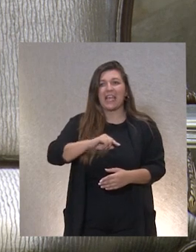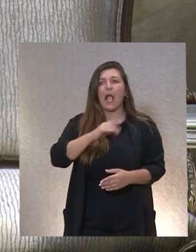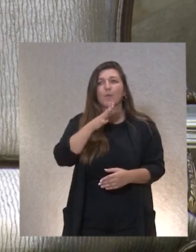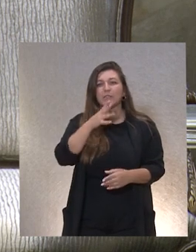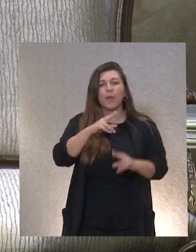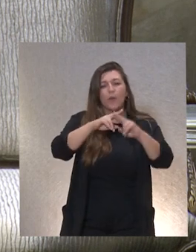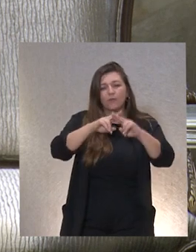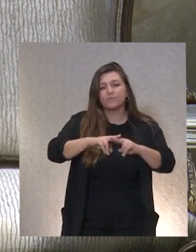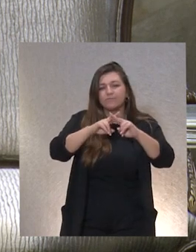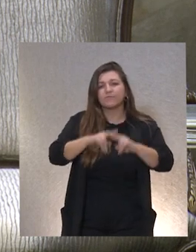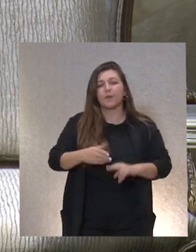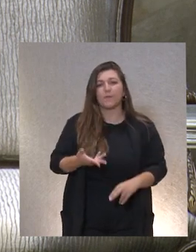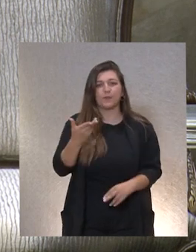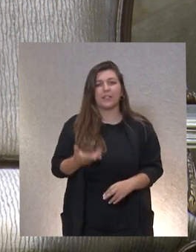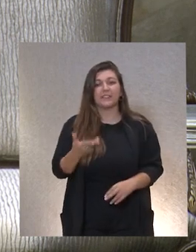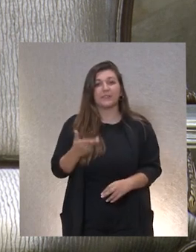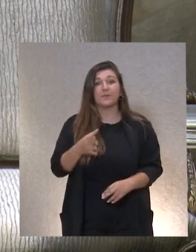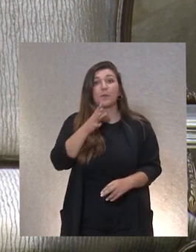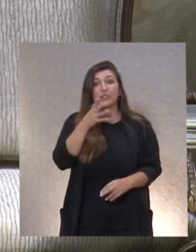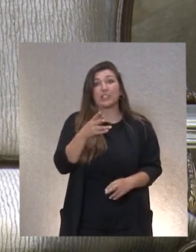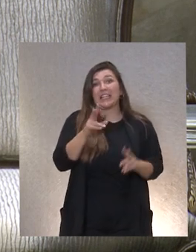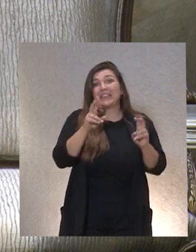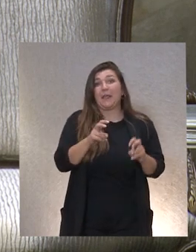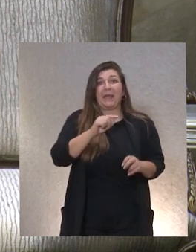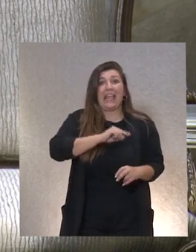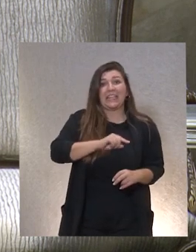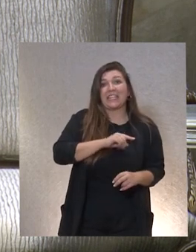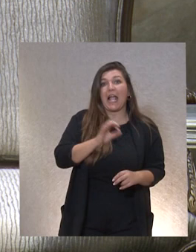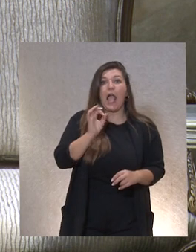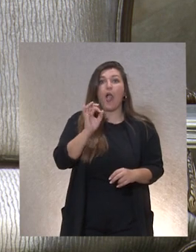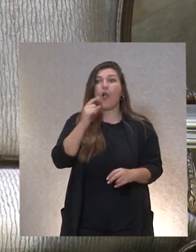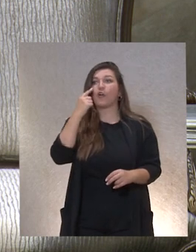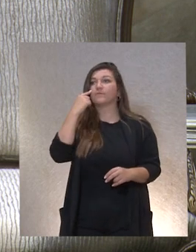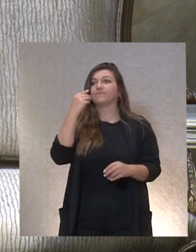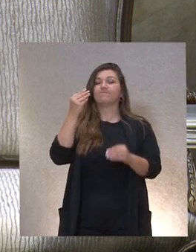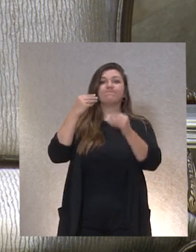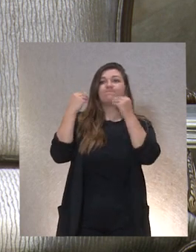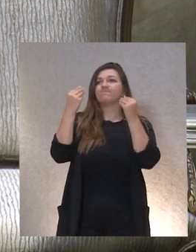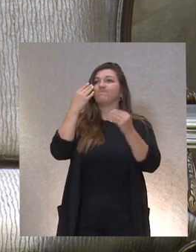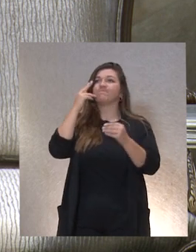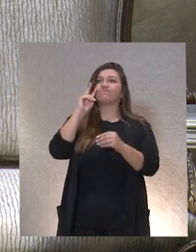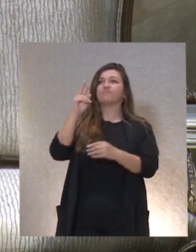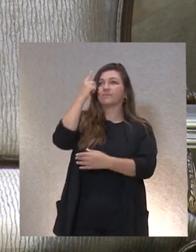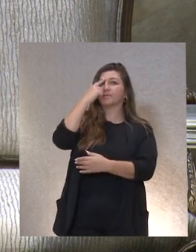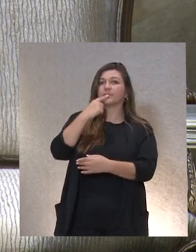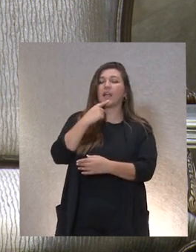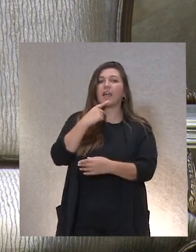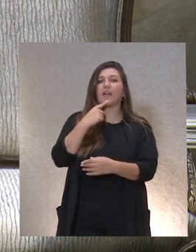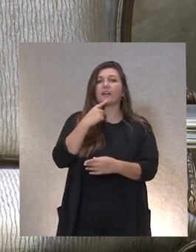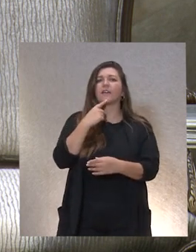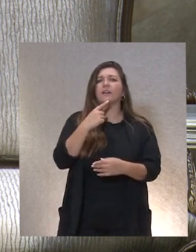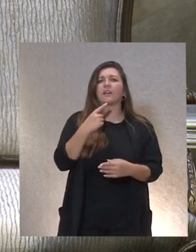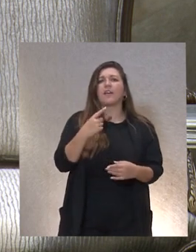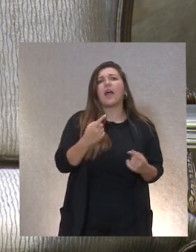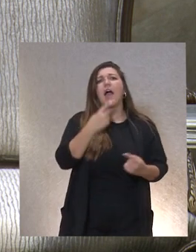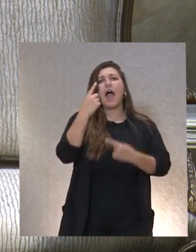llevarse a cabo. El caso es que sea por ética o por cosmética, como se dice en algunos ambientes, este tema está calando en sectores